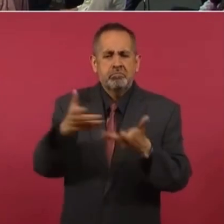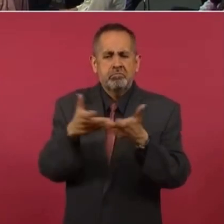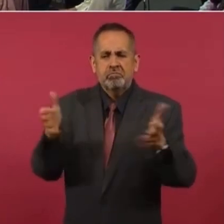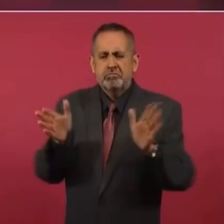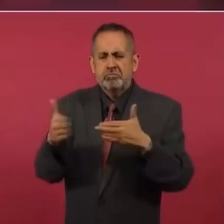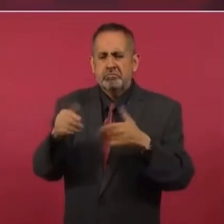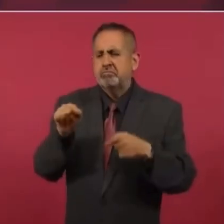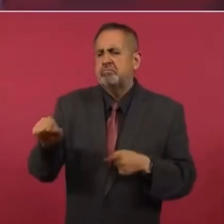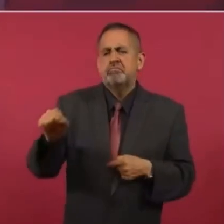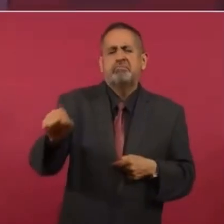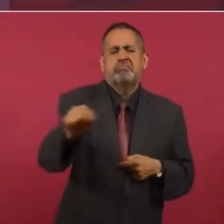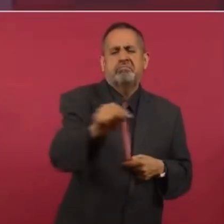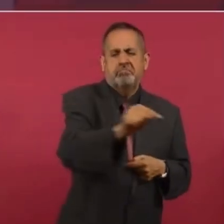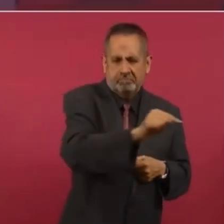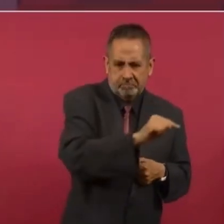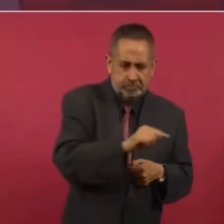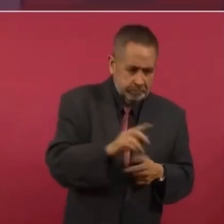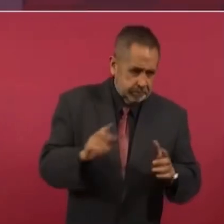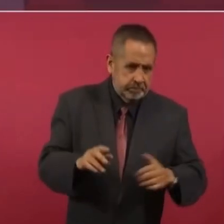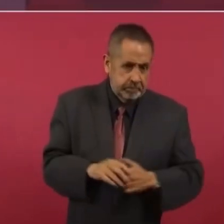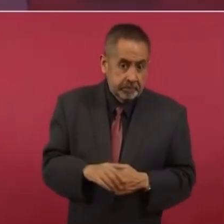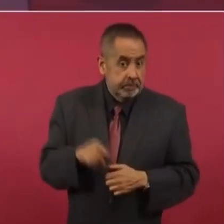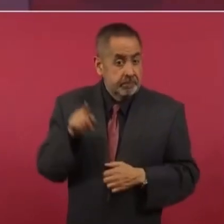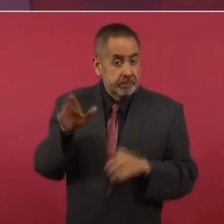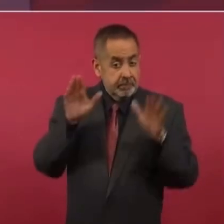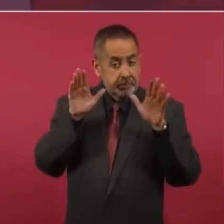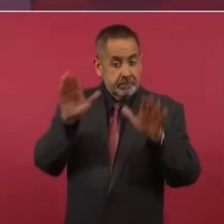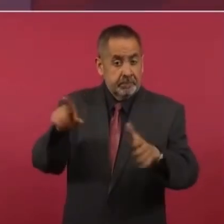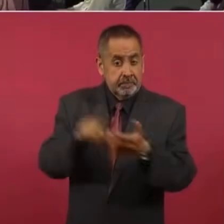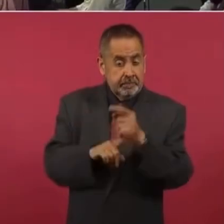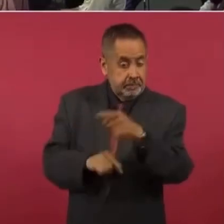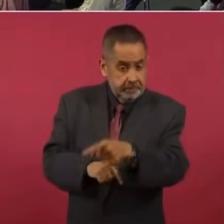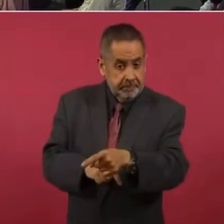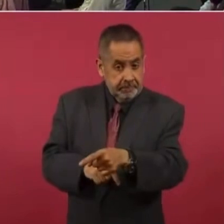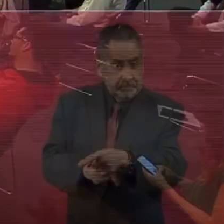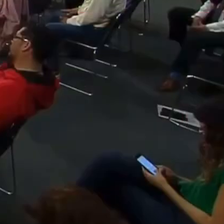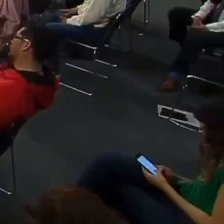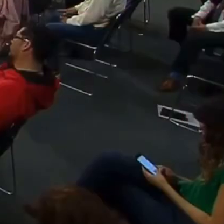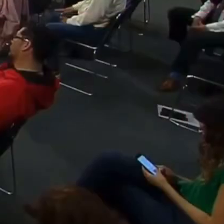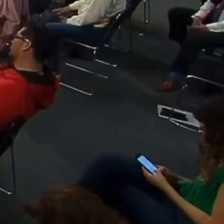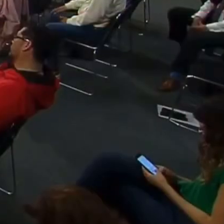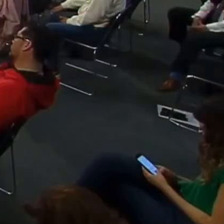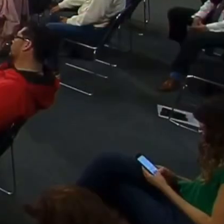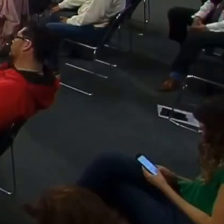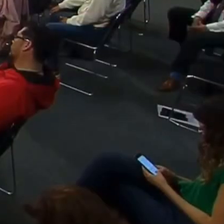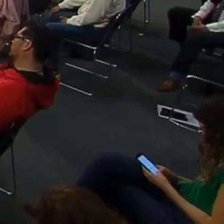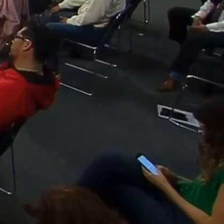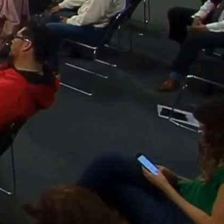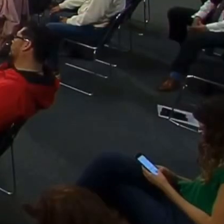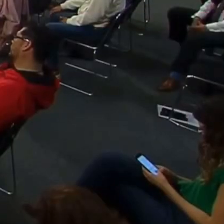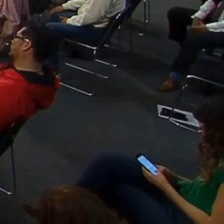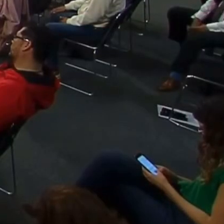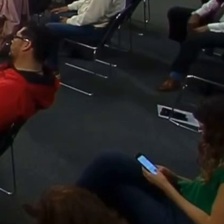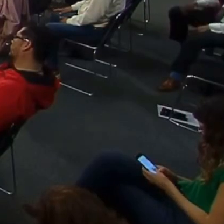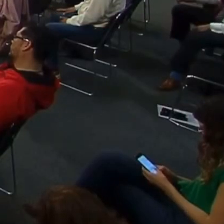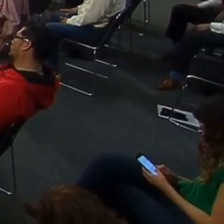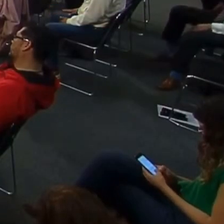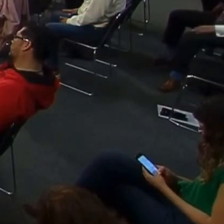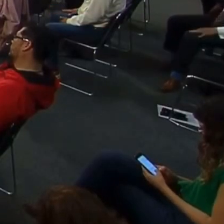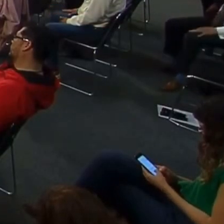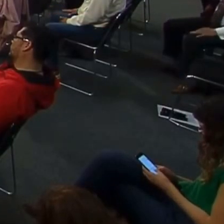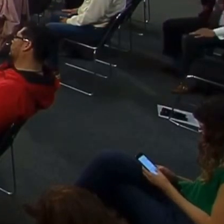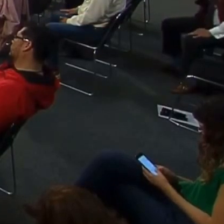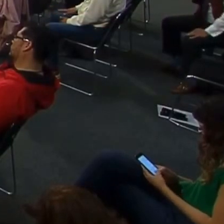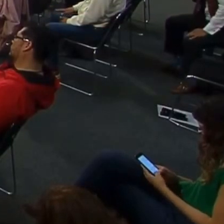ese aeropuerto tiene tres